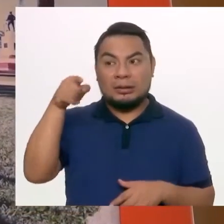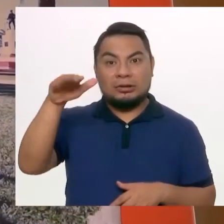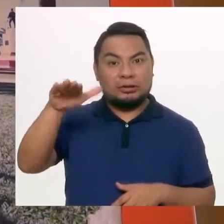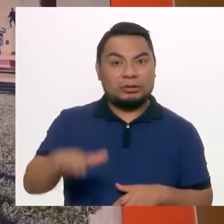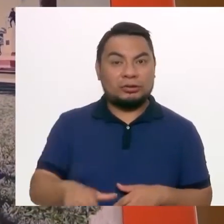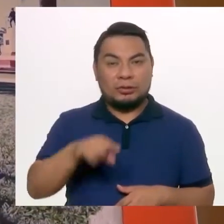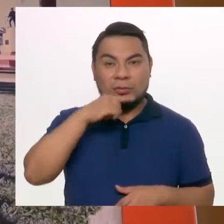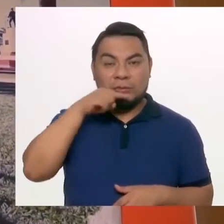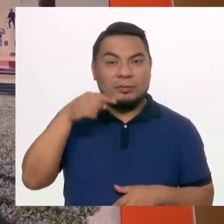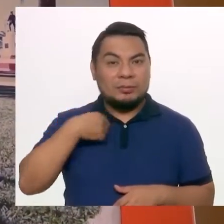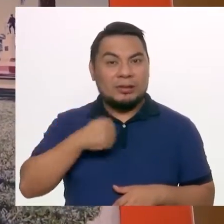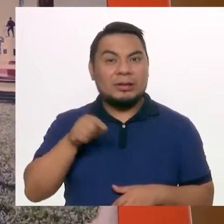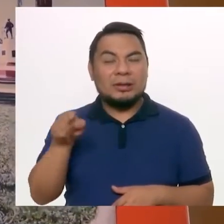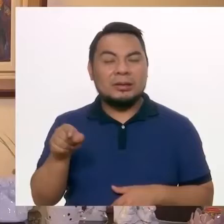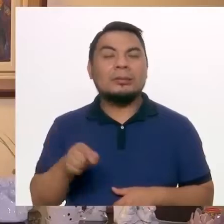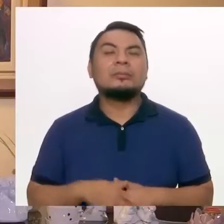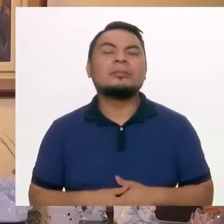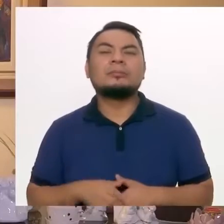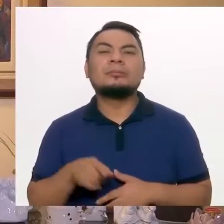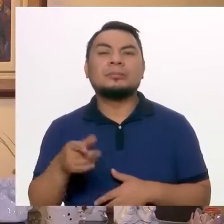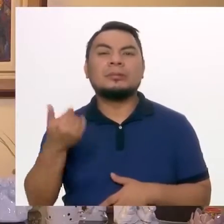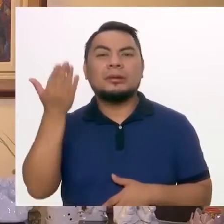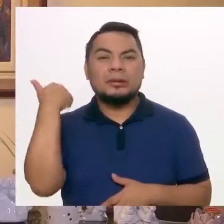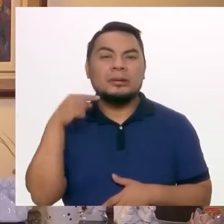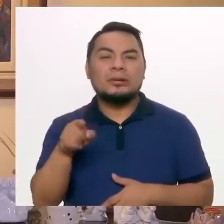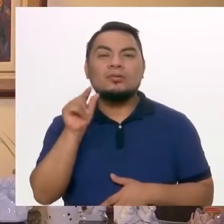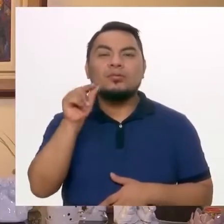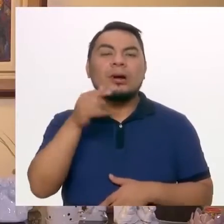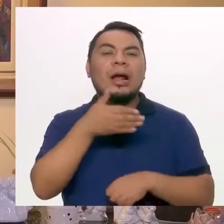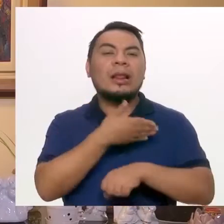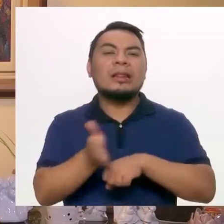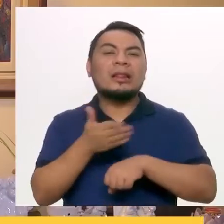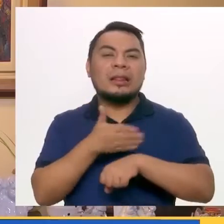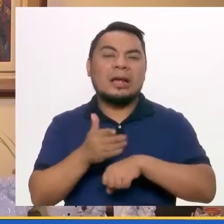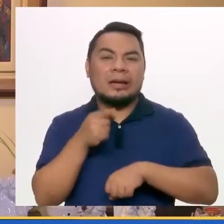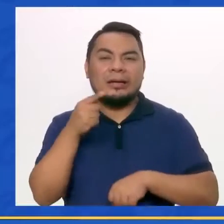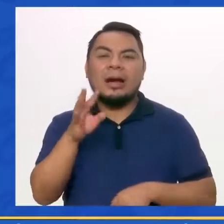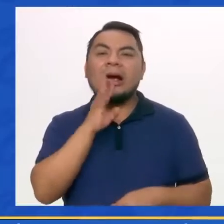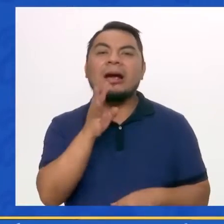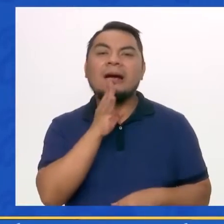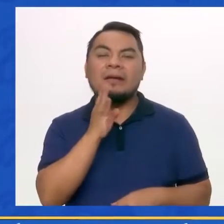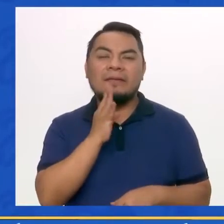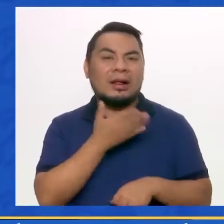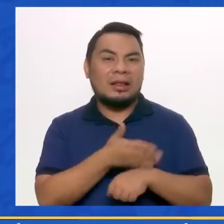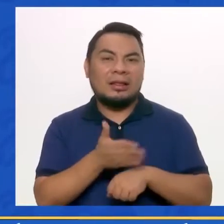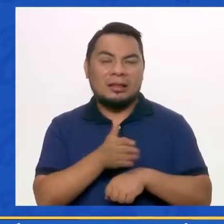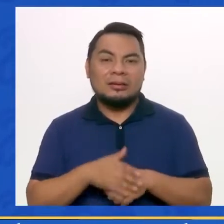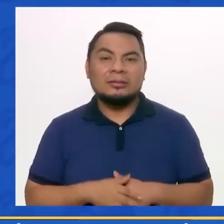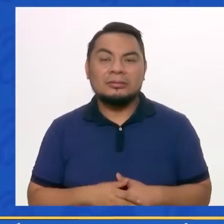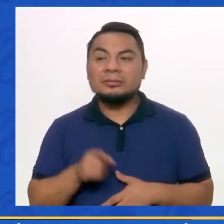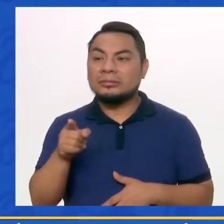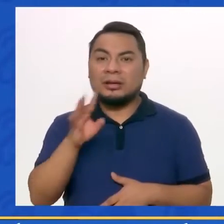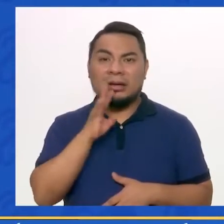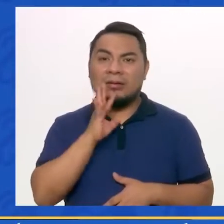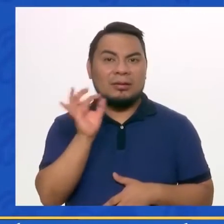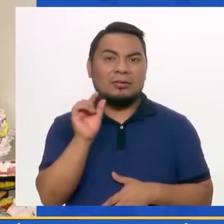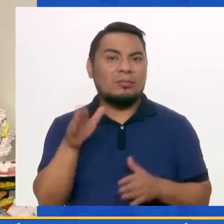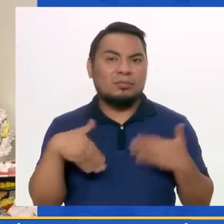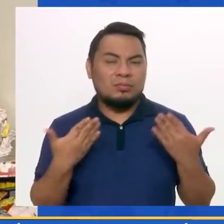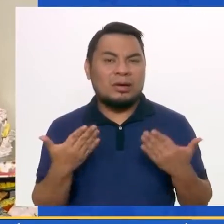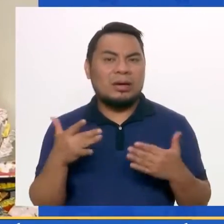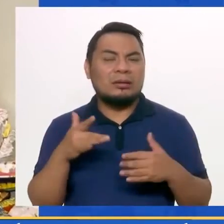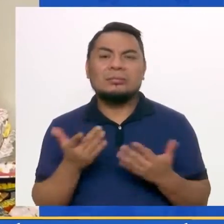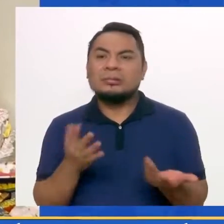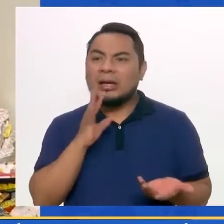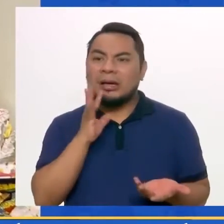niña, tuvo un poco de retraso en hablar, pero no es porque no podía hablar,